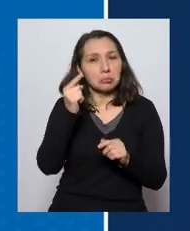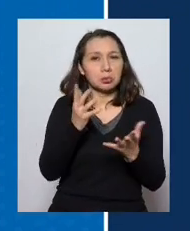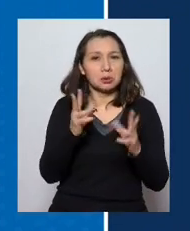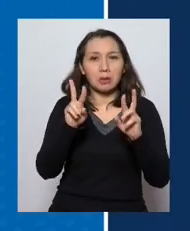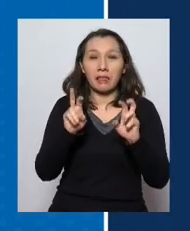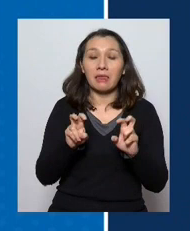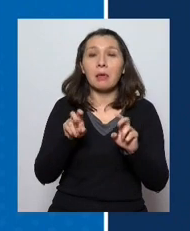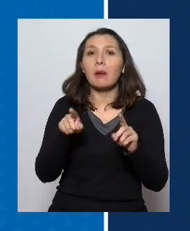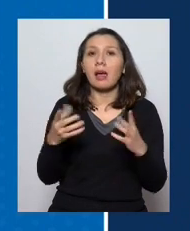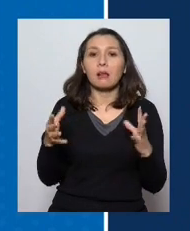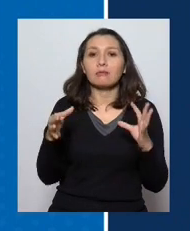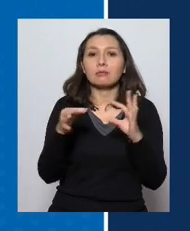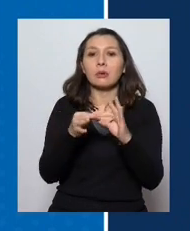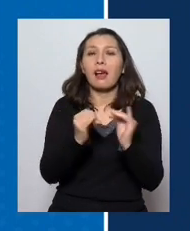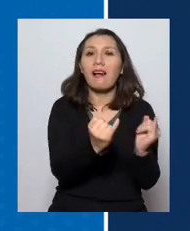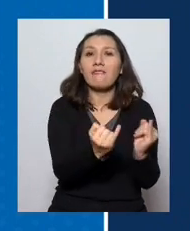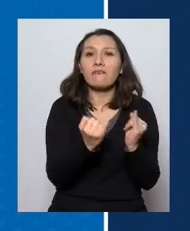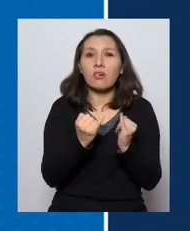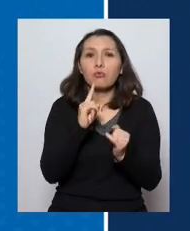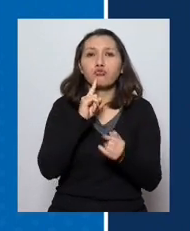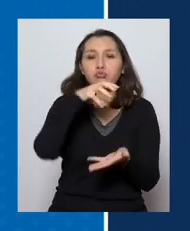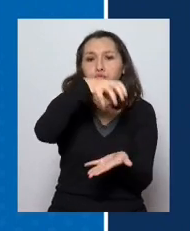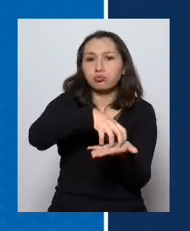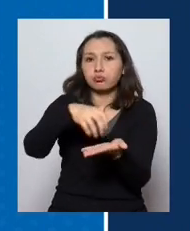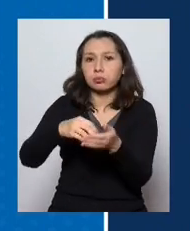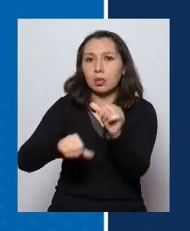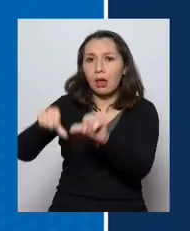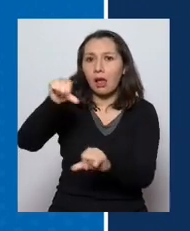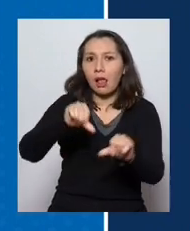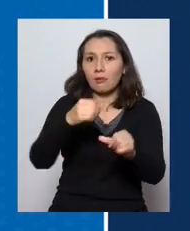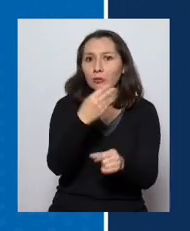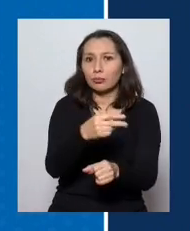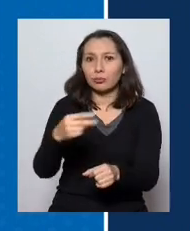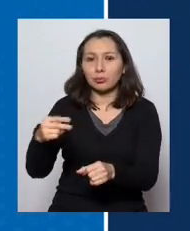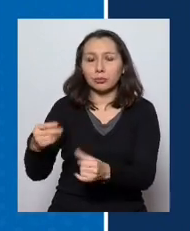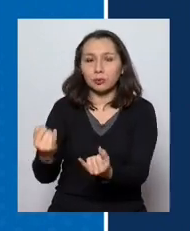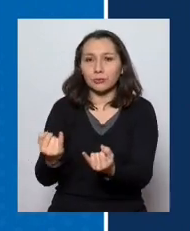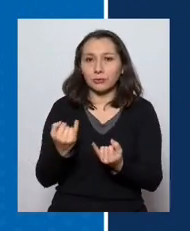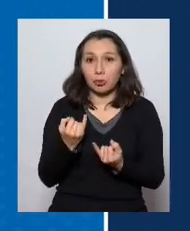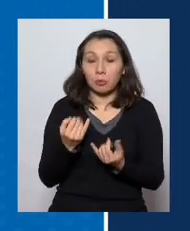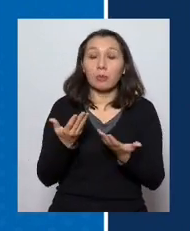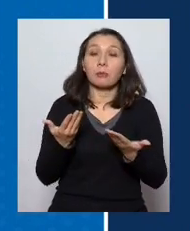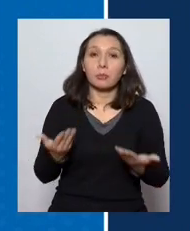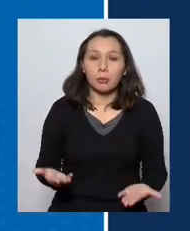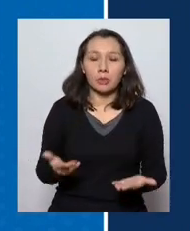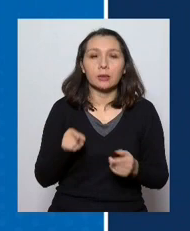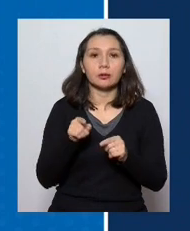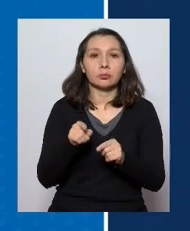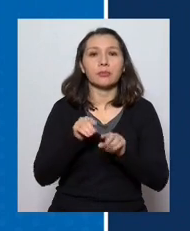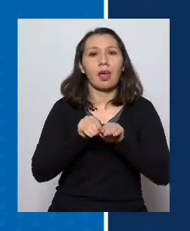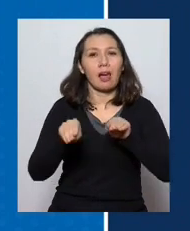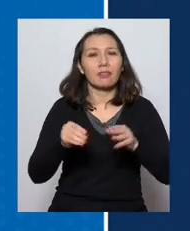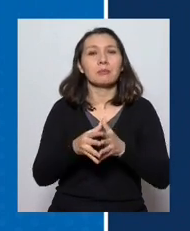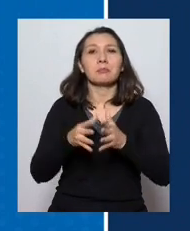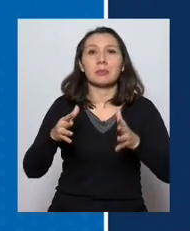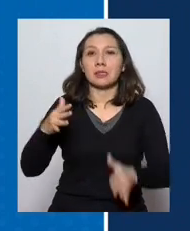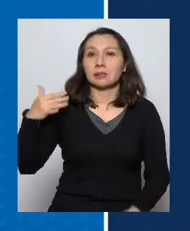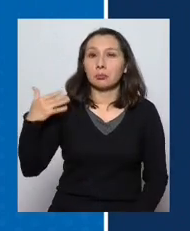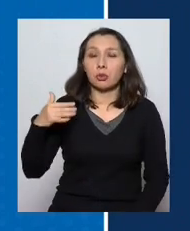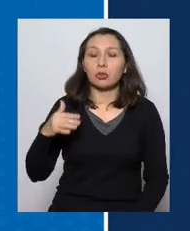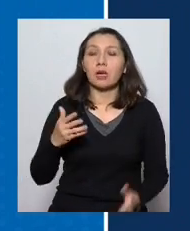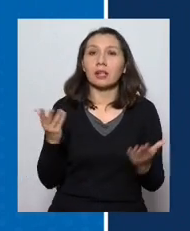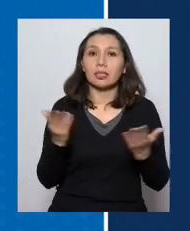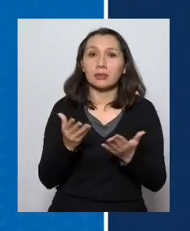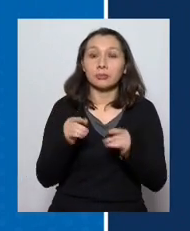estar relacionado con los informes que dan los laboratorios. Por lo tanto, el llamado más importante